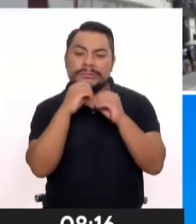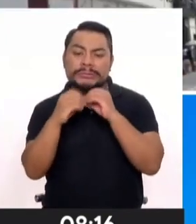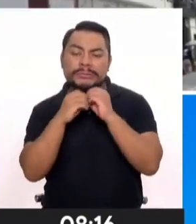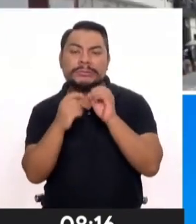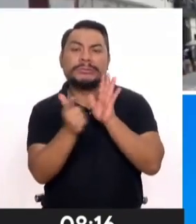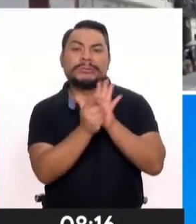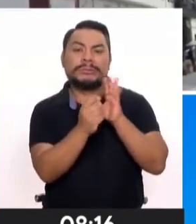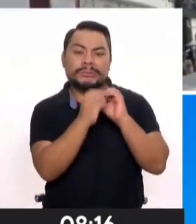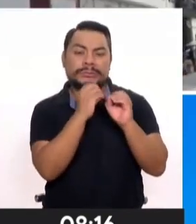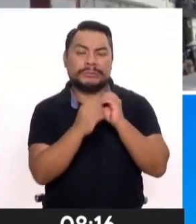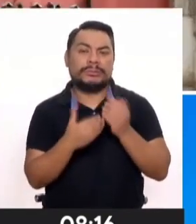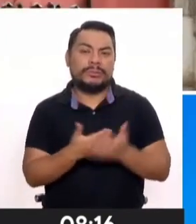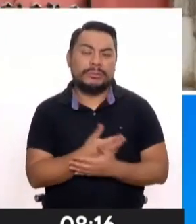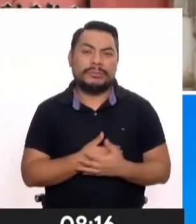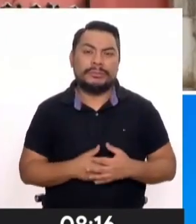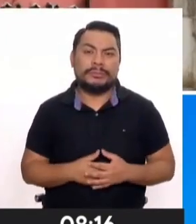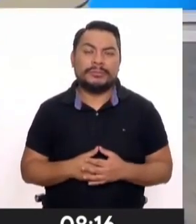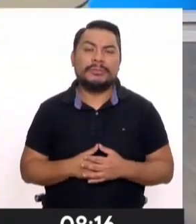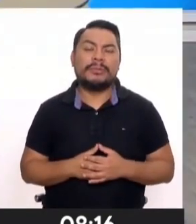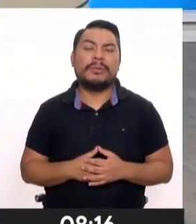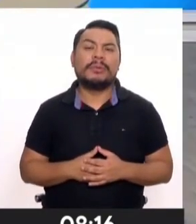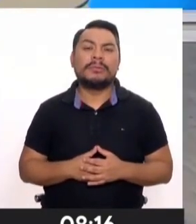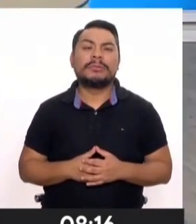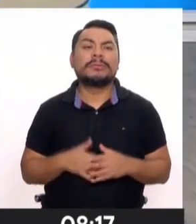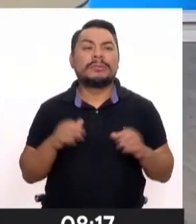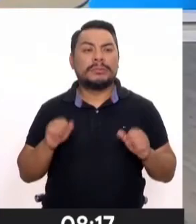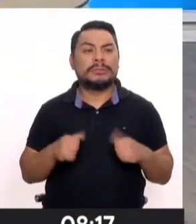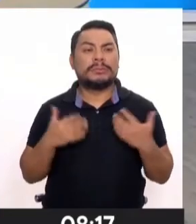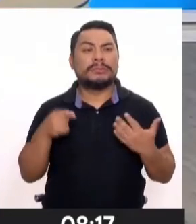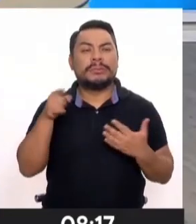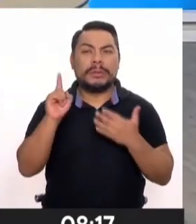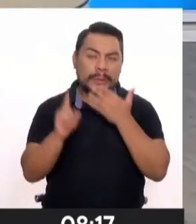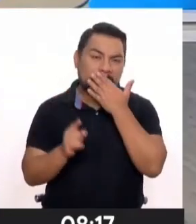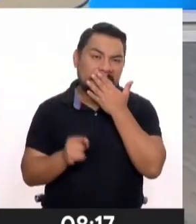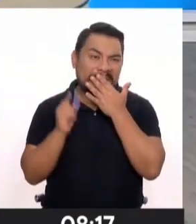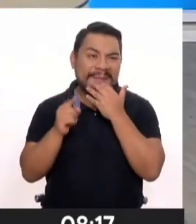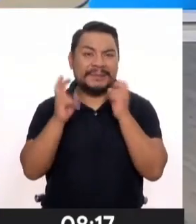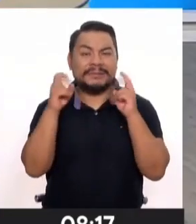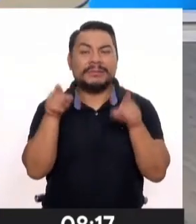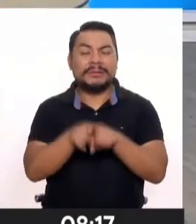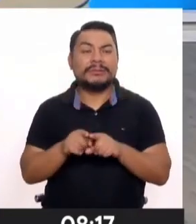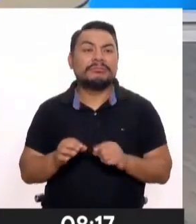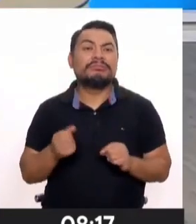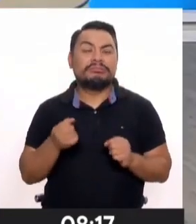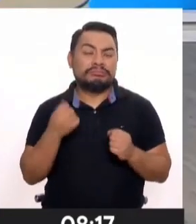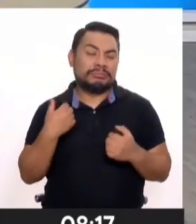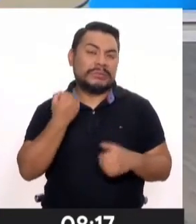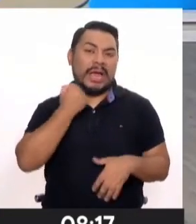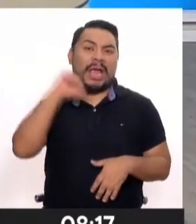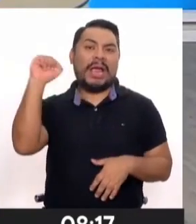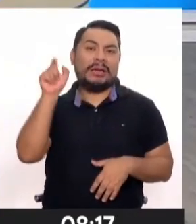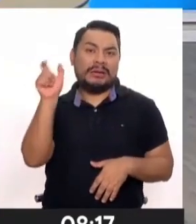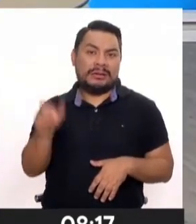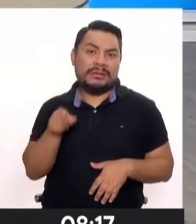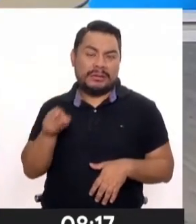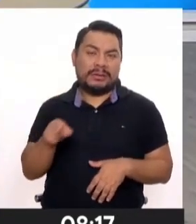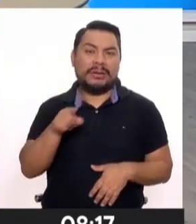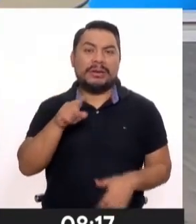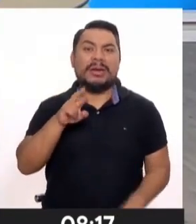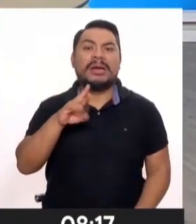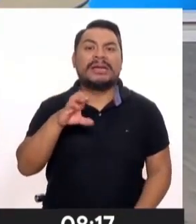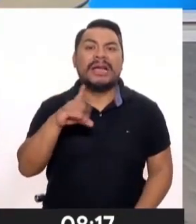la discriminación. Bueno, sería en todo caso un caso de éxito, valga la redundancia de éxito, para